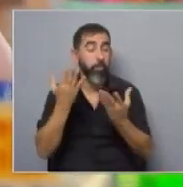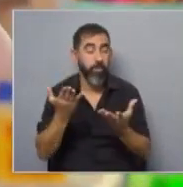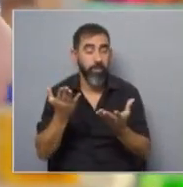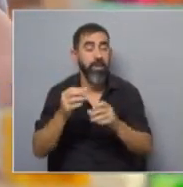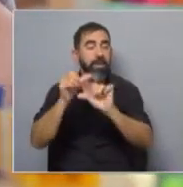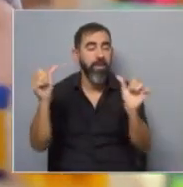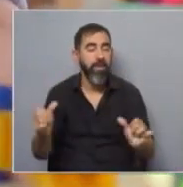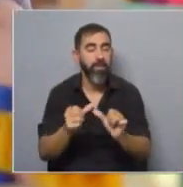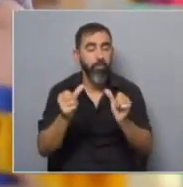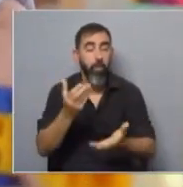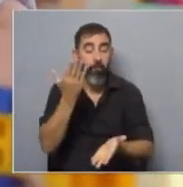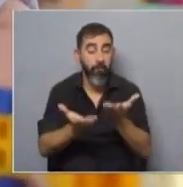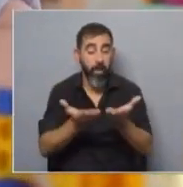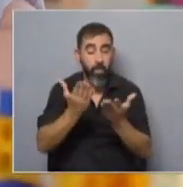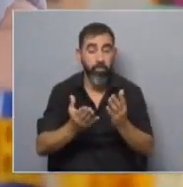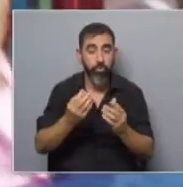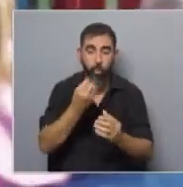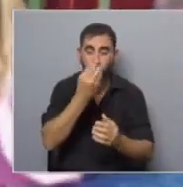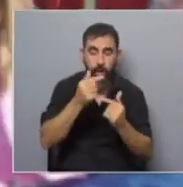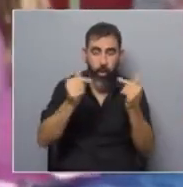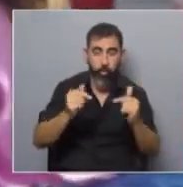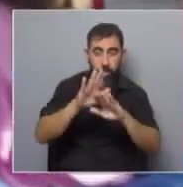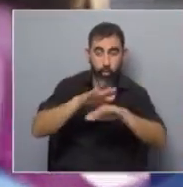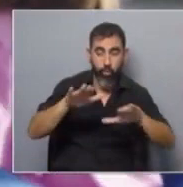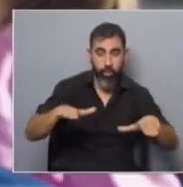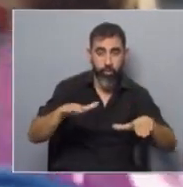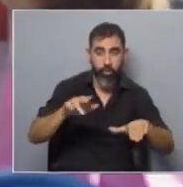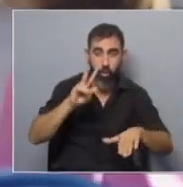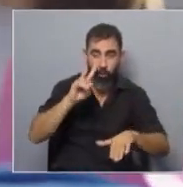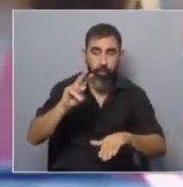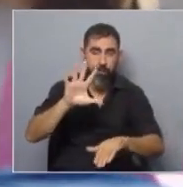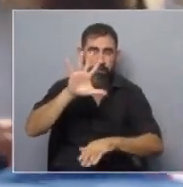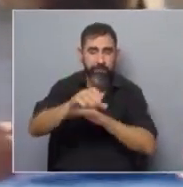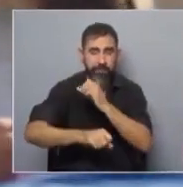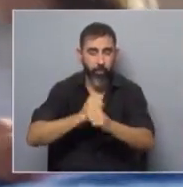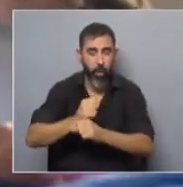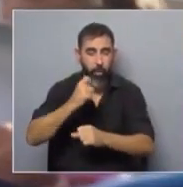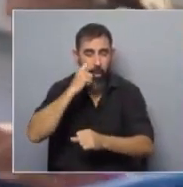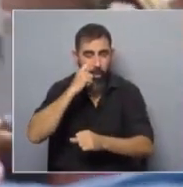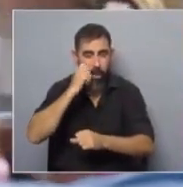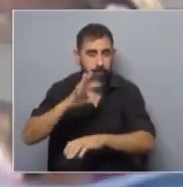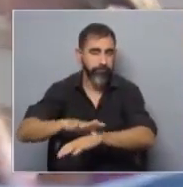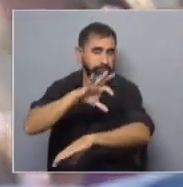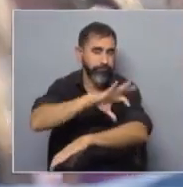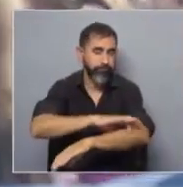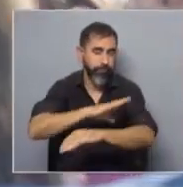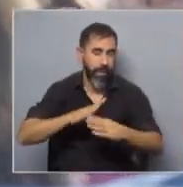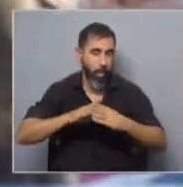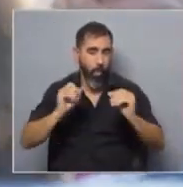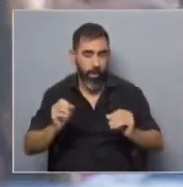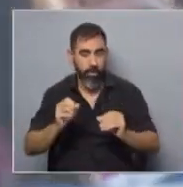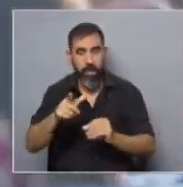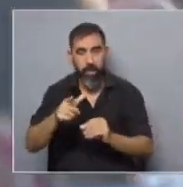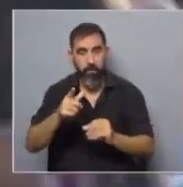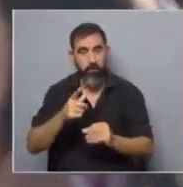hicimos fue evaluar algunas habilidades que podemos ver cuando los niños tienen 5 años cuando están cursando el nivel inicial 5 que